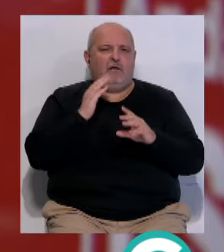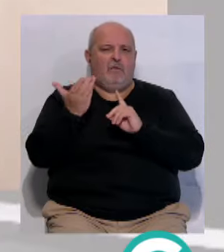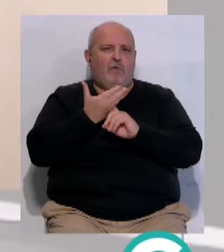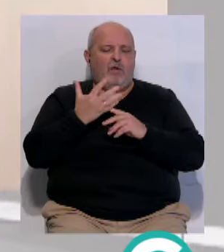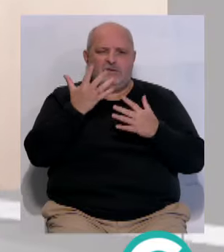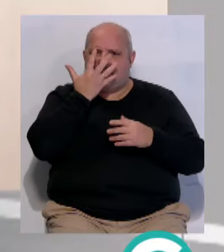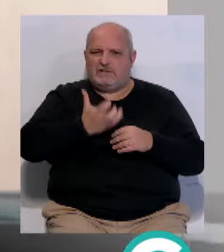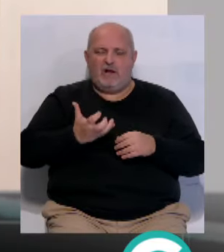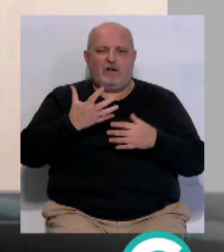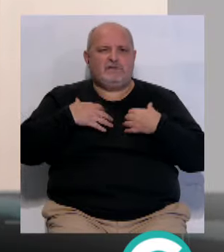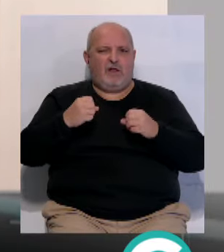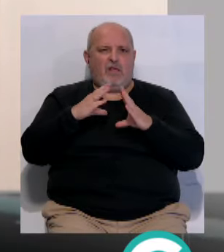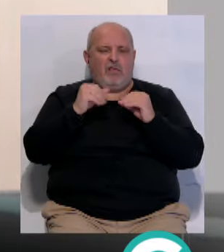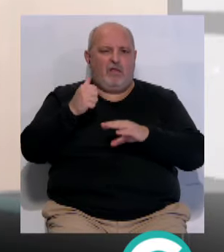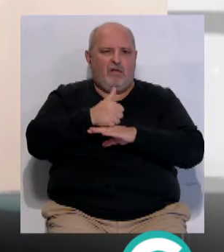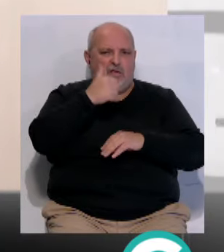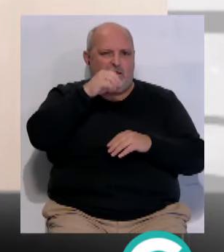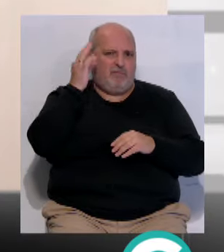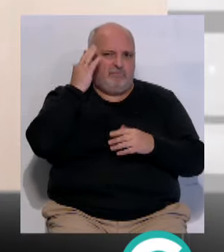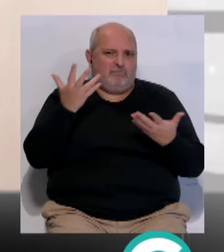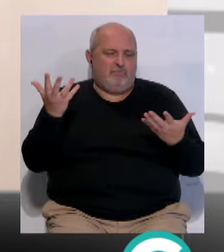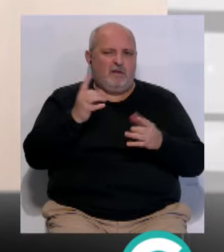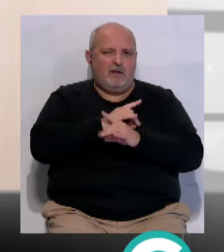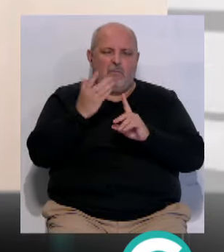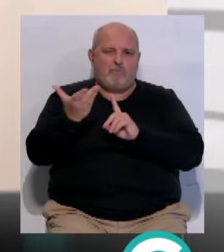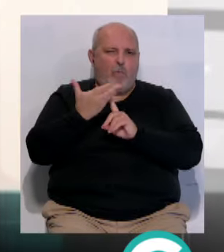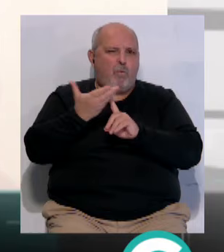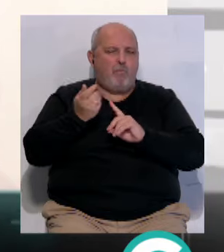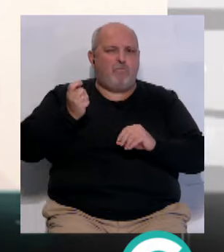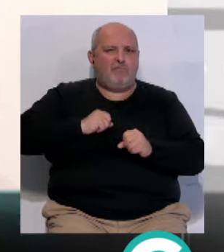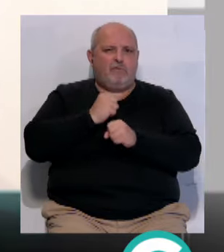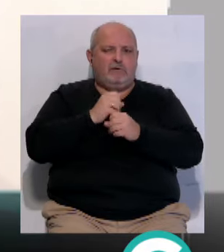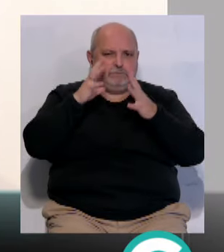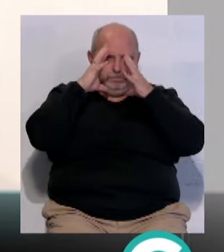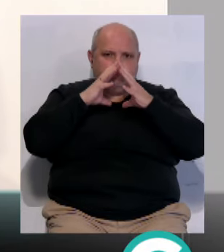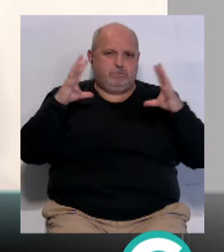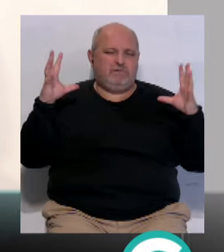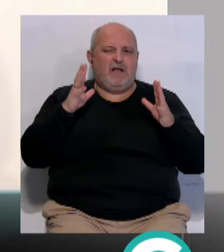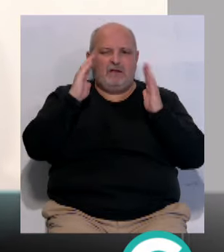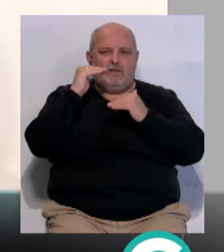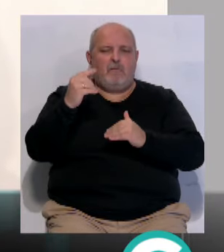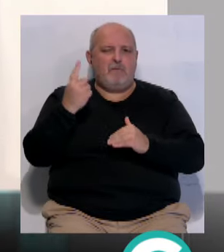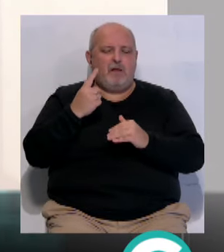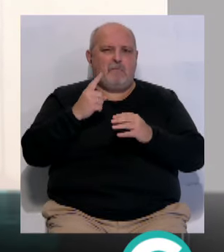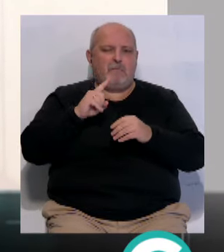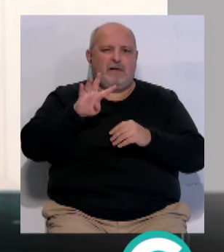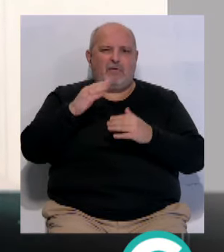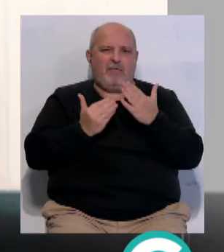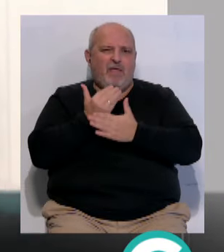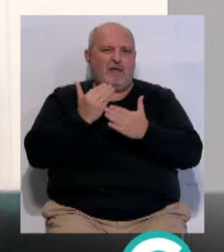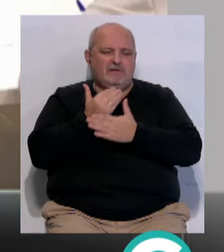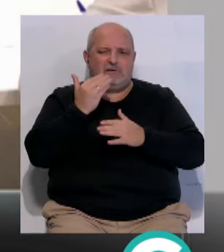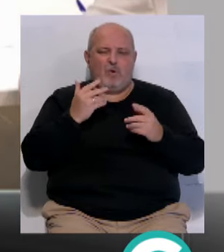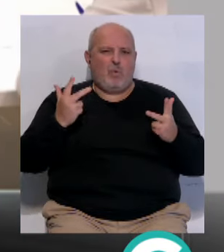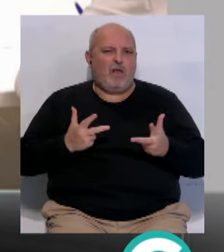seriamente... ...la salud de los andaluces... de las andaluzas... ...está machacando... ...los profesionales sanitarios... ...está atendiendo a la gente... ...en atención primaria... ...más de 14 días...